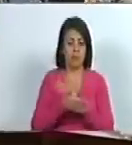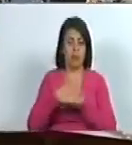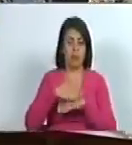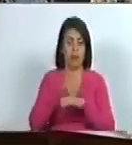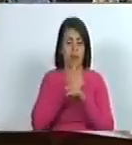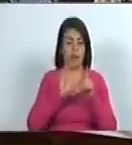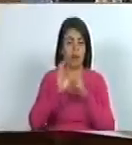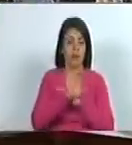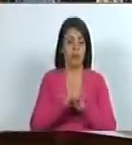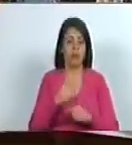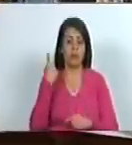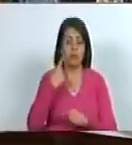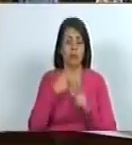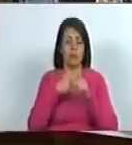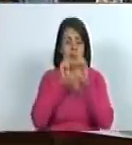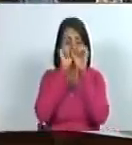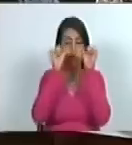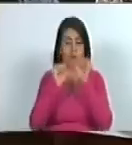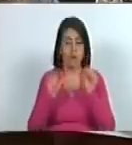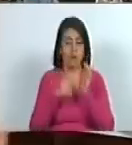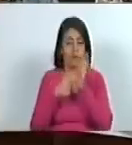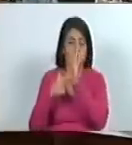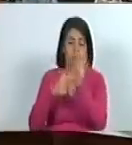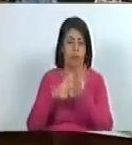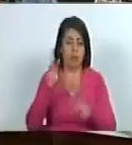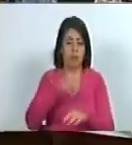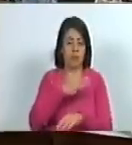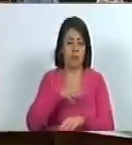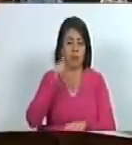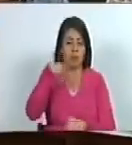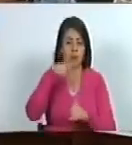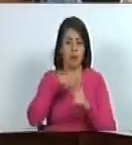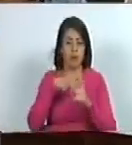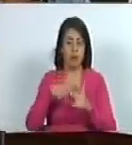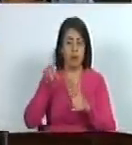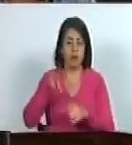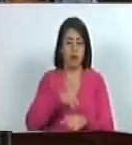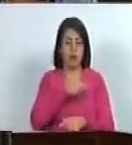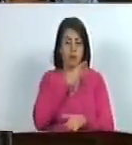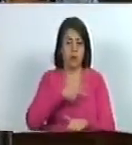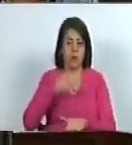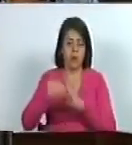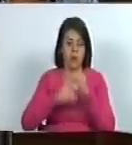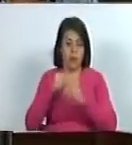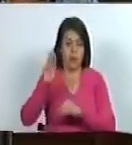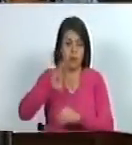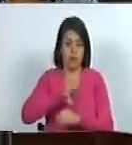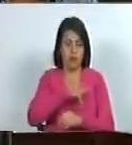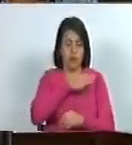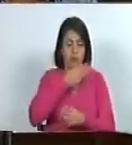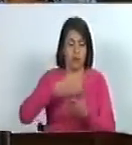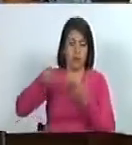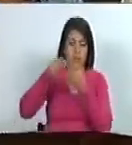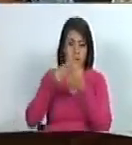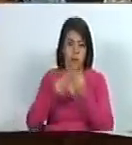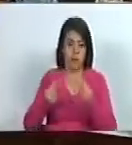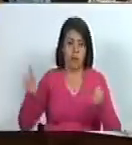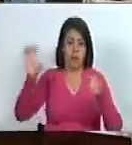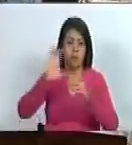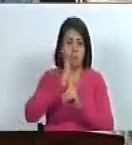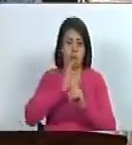culturas no solo el arte o las manifestaciones musicales sino la danza como una característica aún histórica